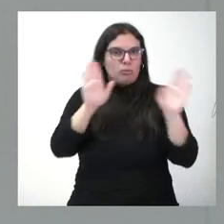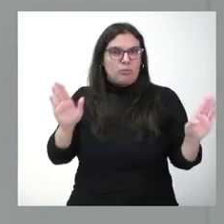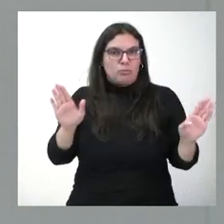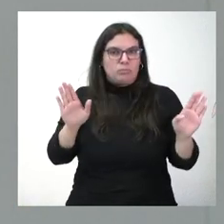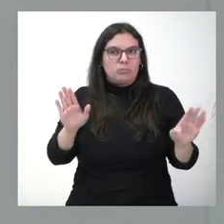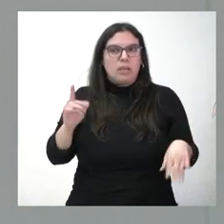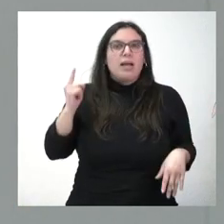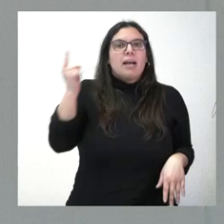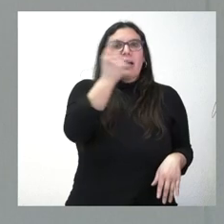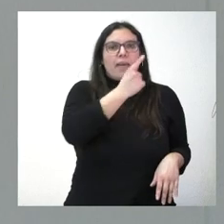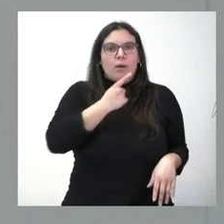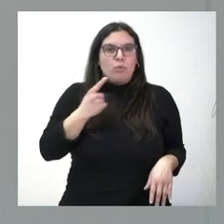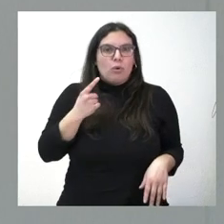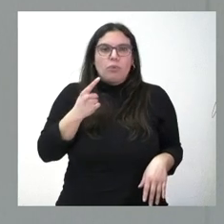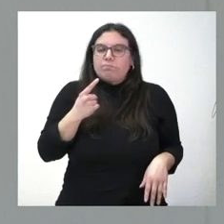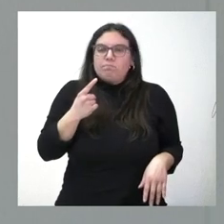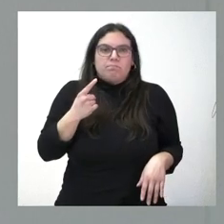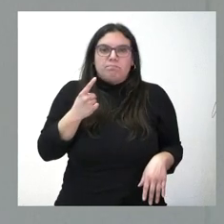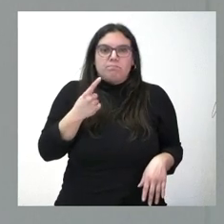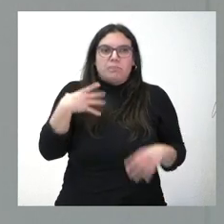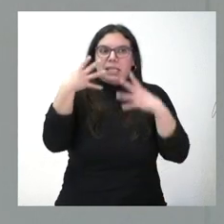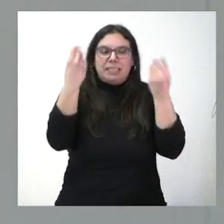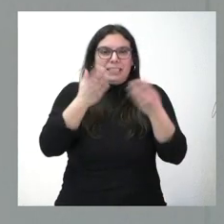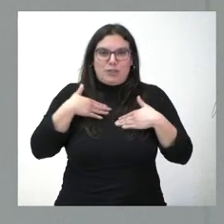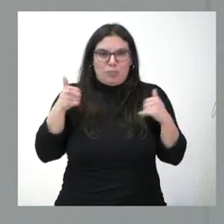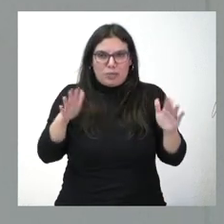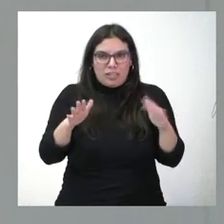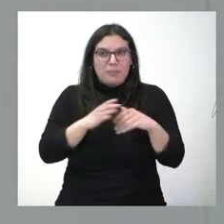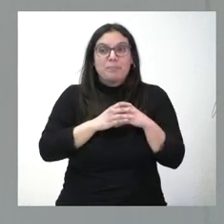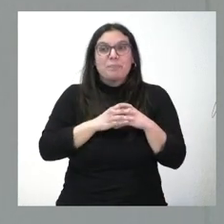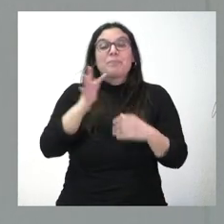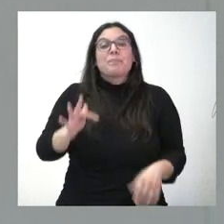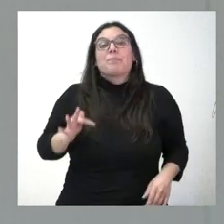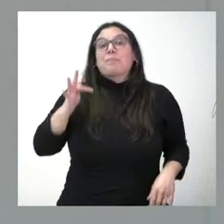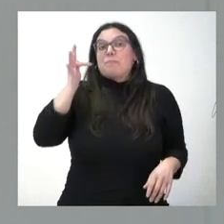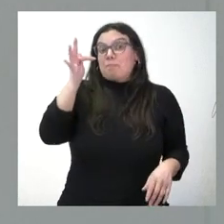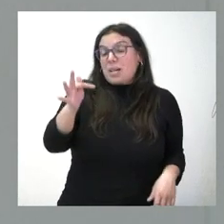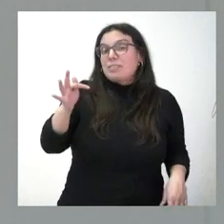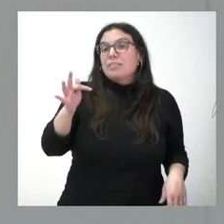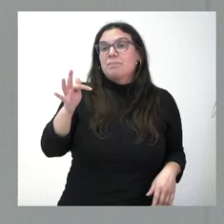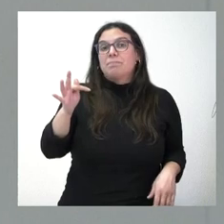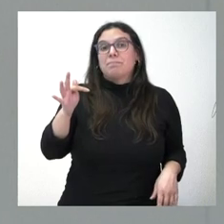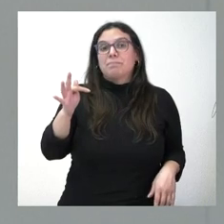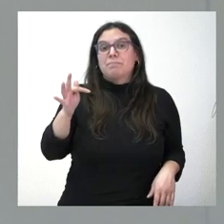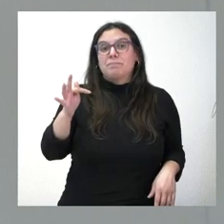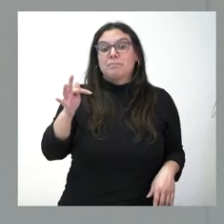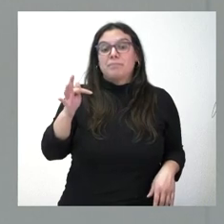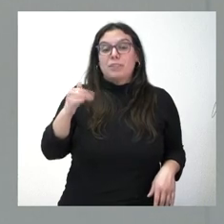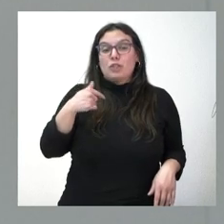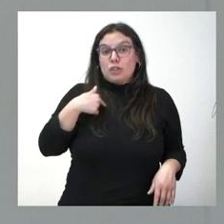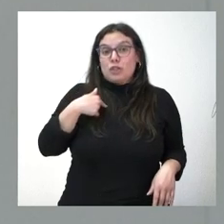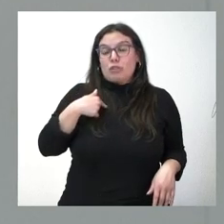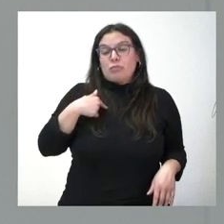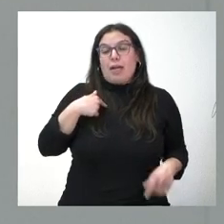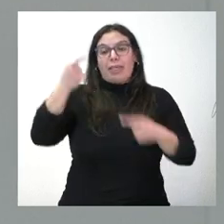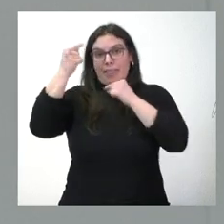interpretar esos datos es más yo en la apreciación que he hecho más allá de